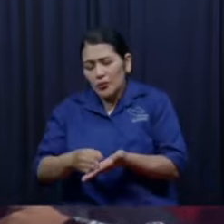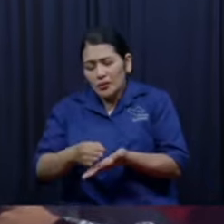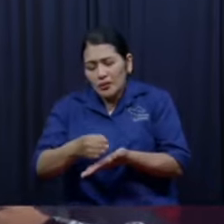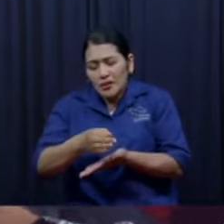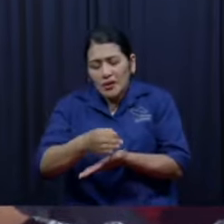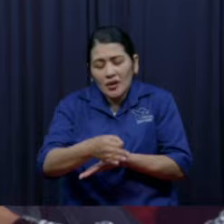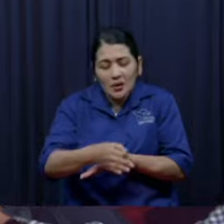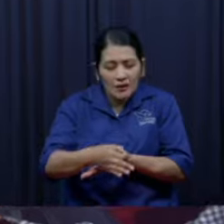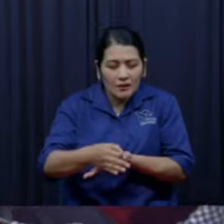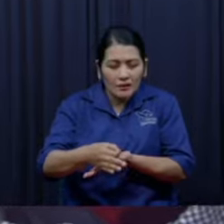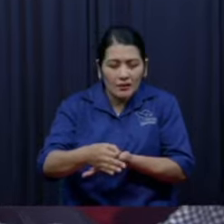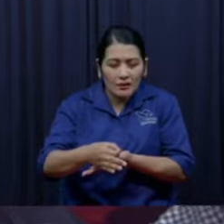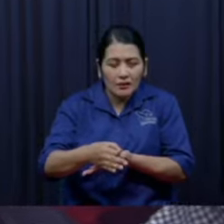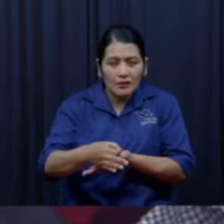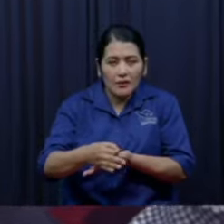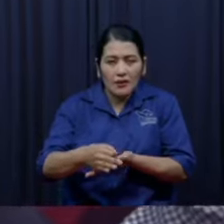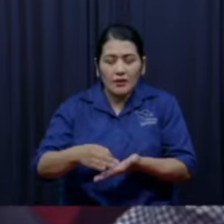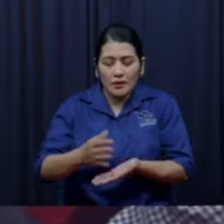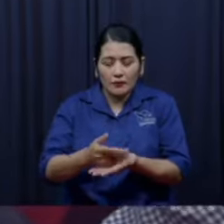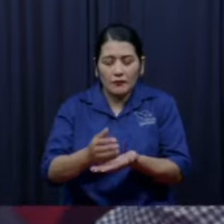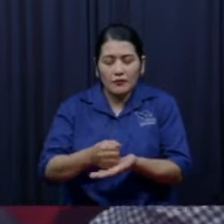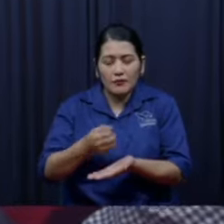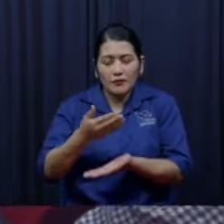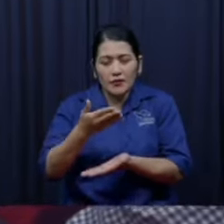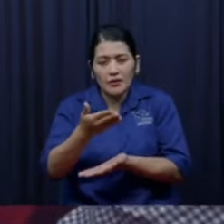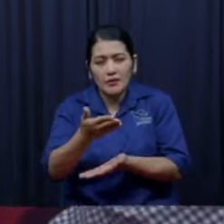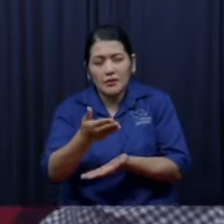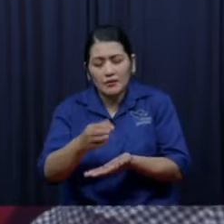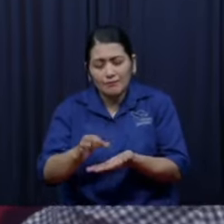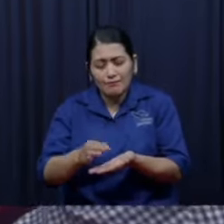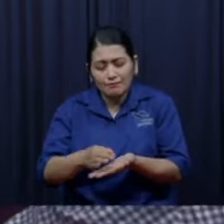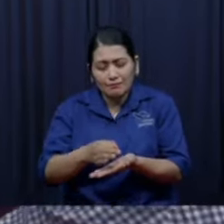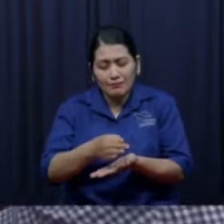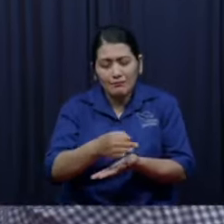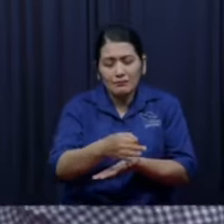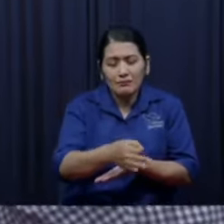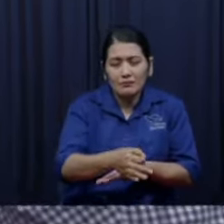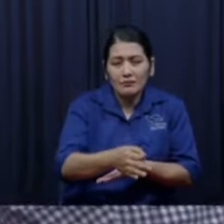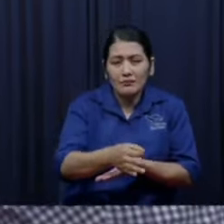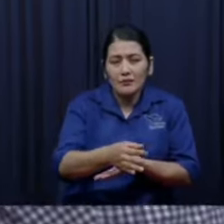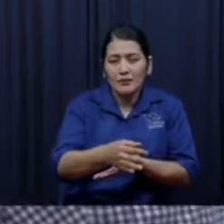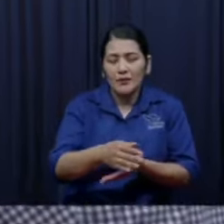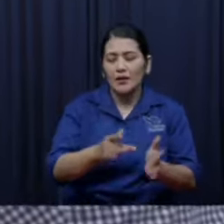y la desechó ¿y cómo lo va a disipar?